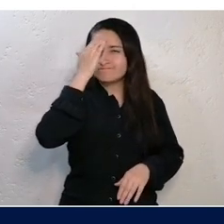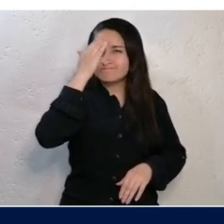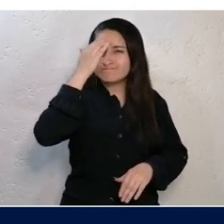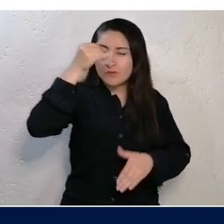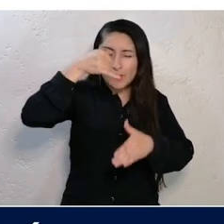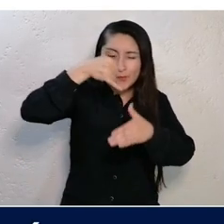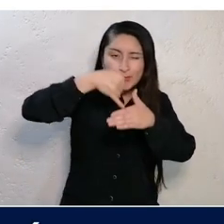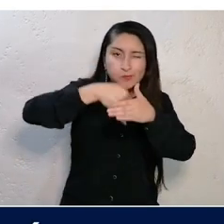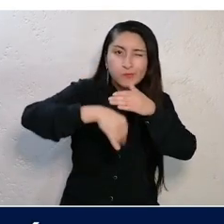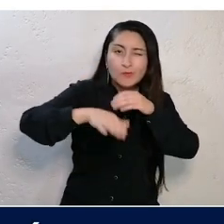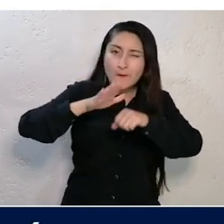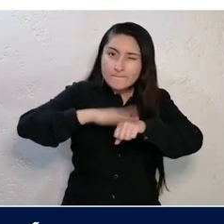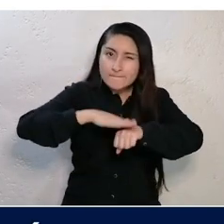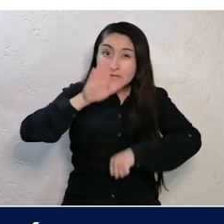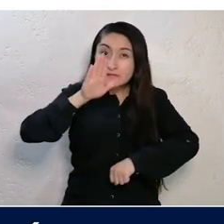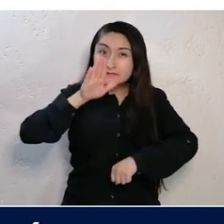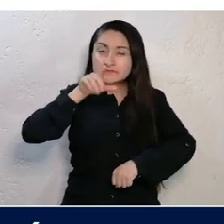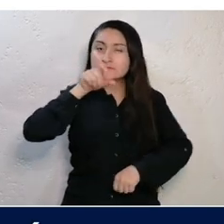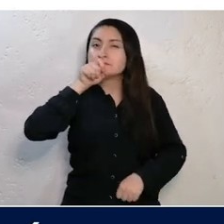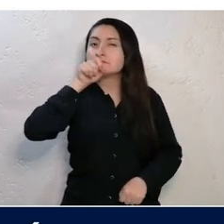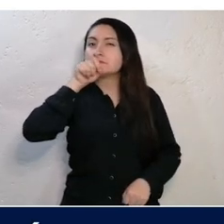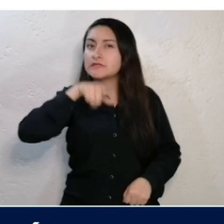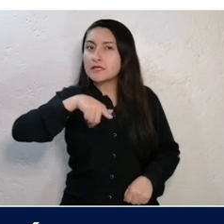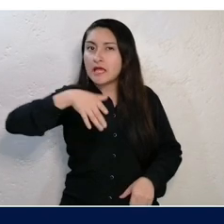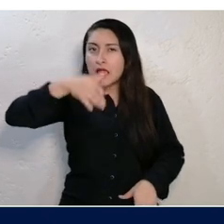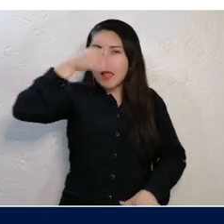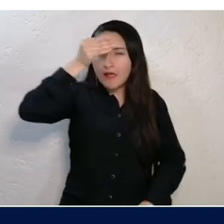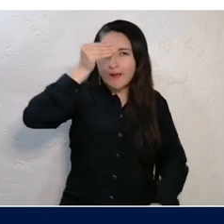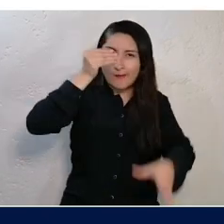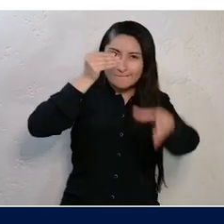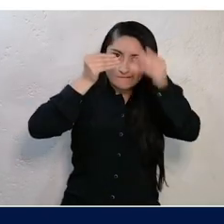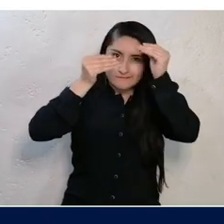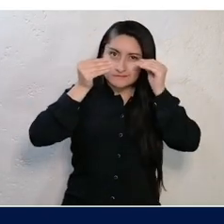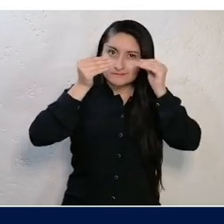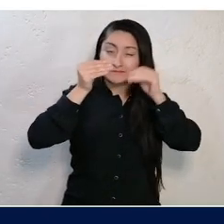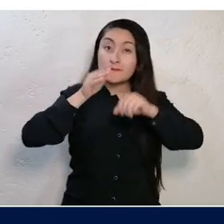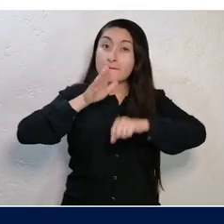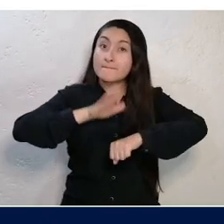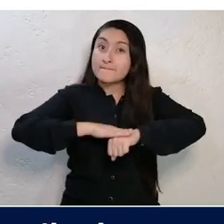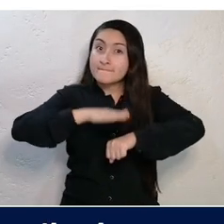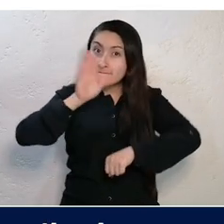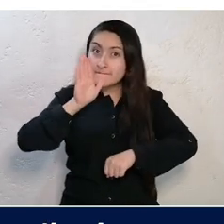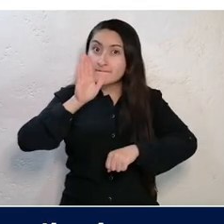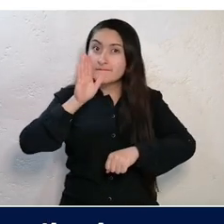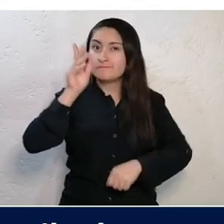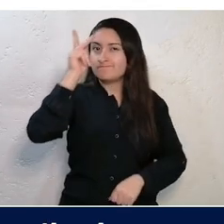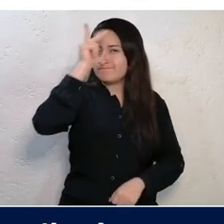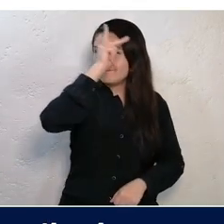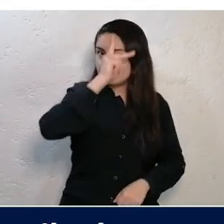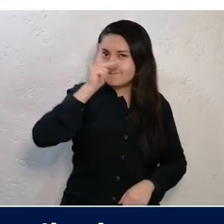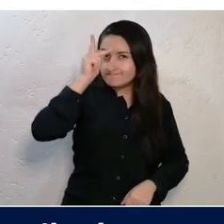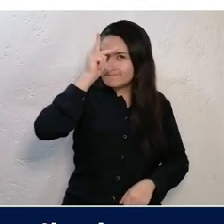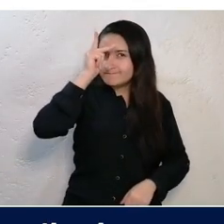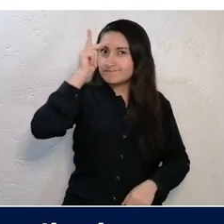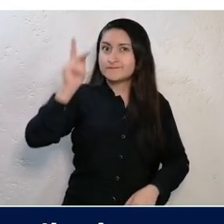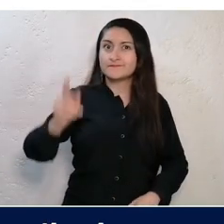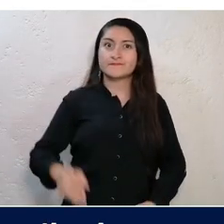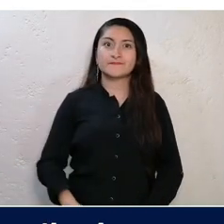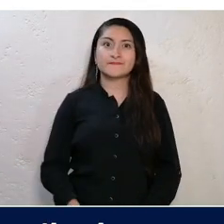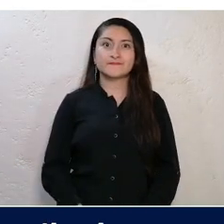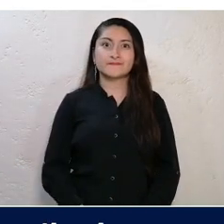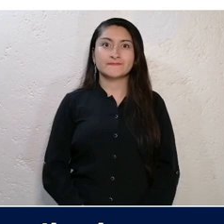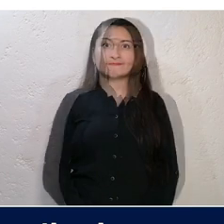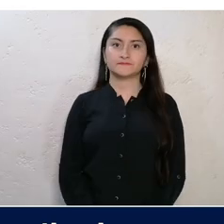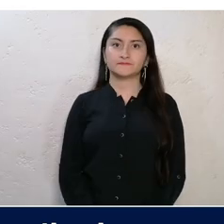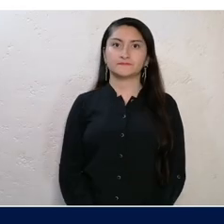puedas profundizar en cada una de estas áreas de la psicología y en consecuencia puedas enriquecer tus conocimientos